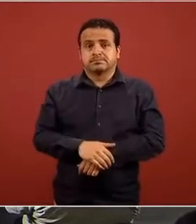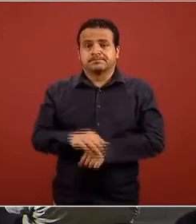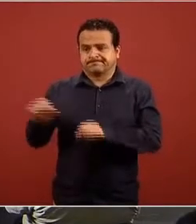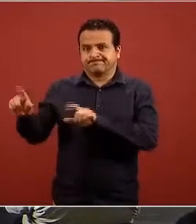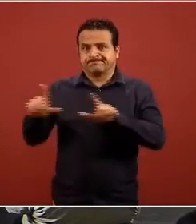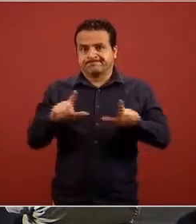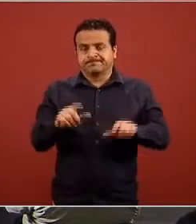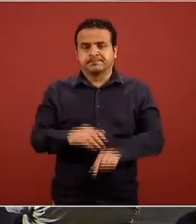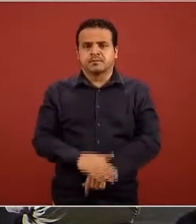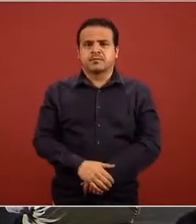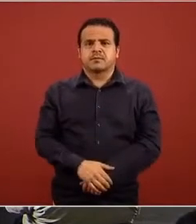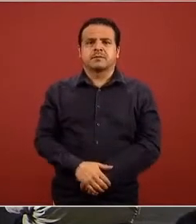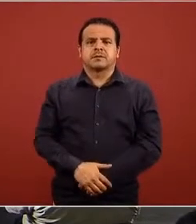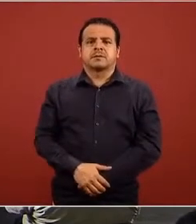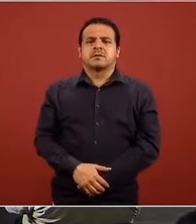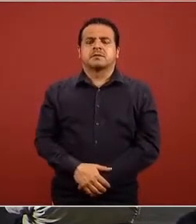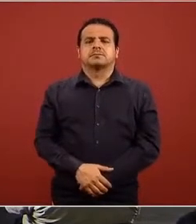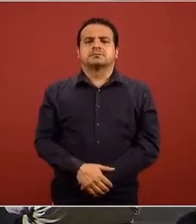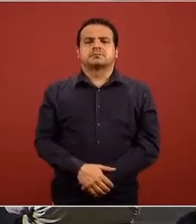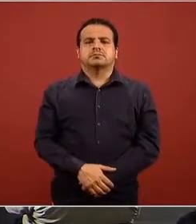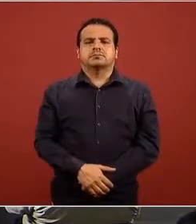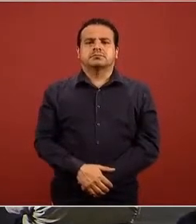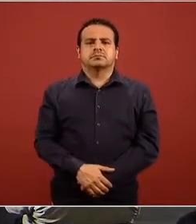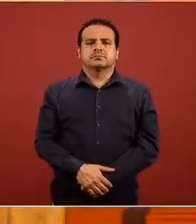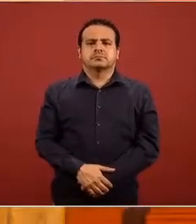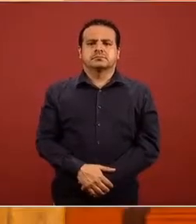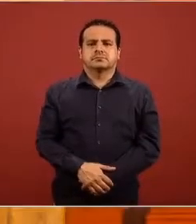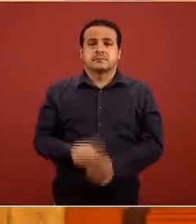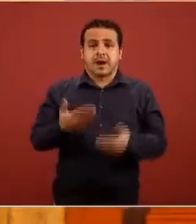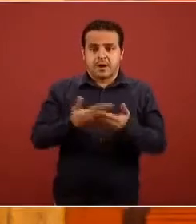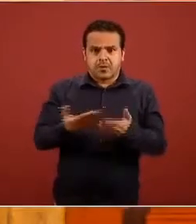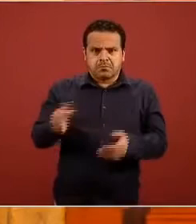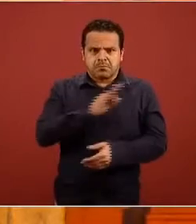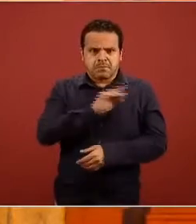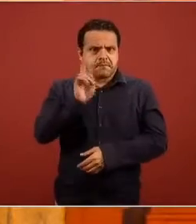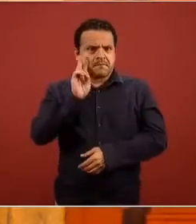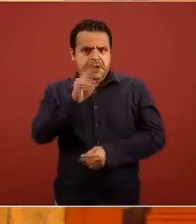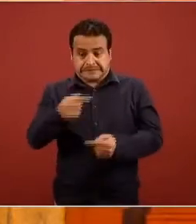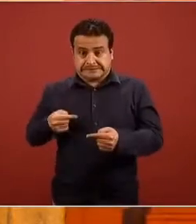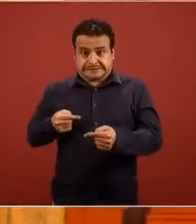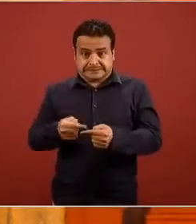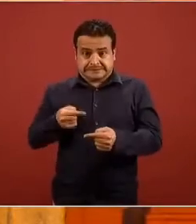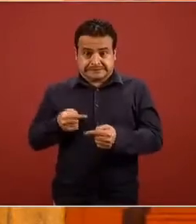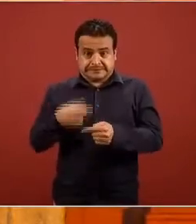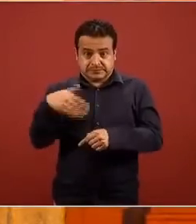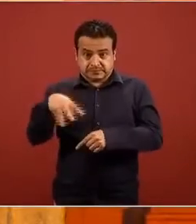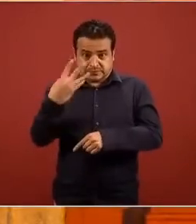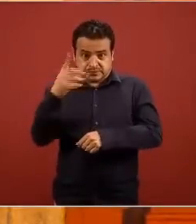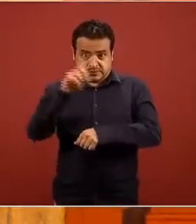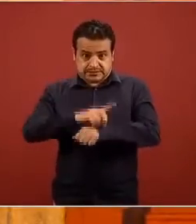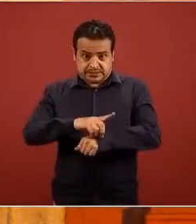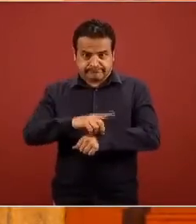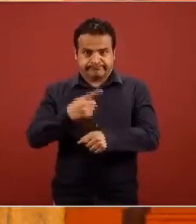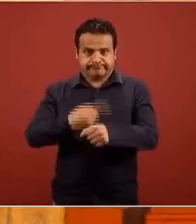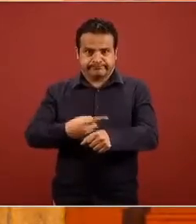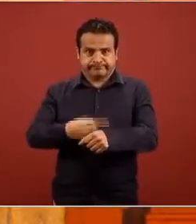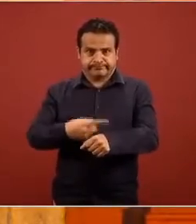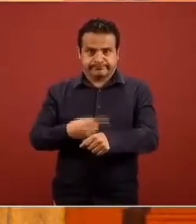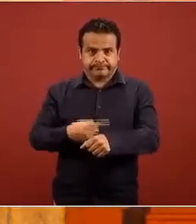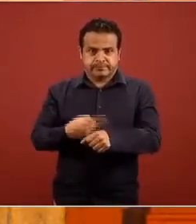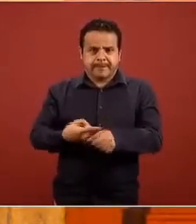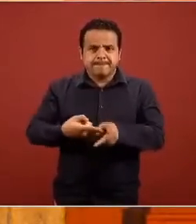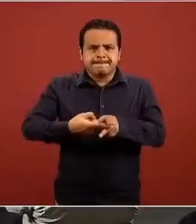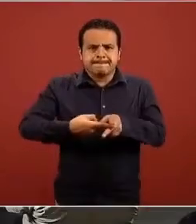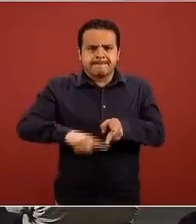ahora esta distribución de la epidemia activa de cómo se estaría comportando por inicio de síntomas